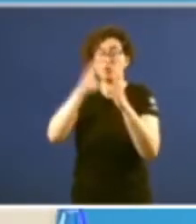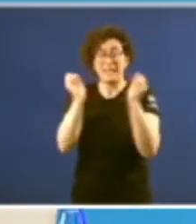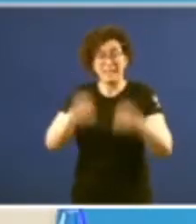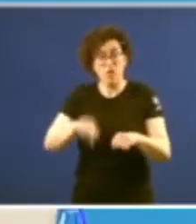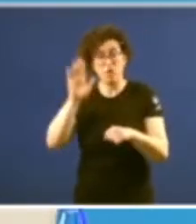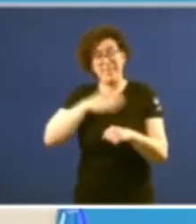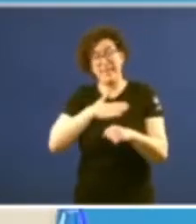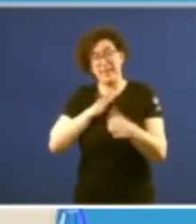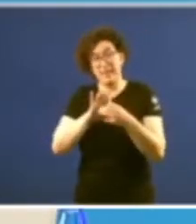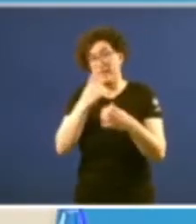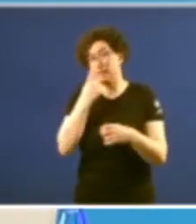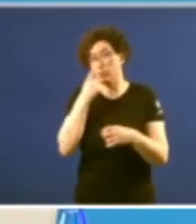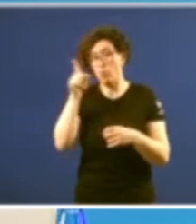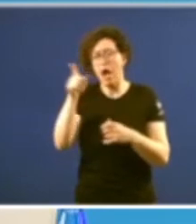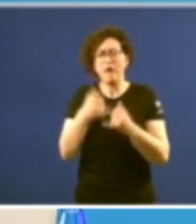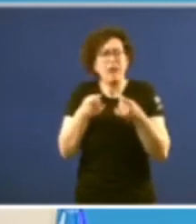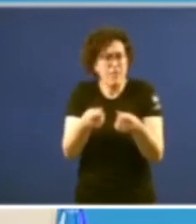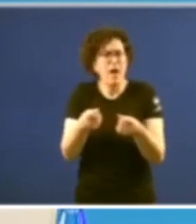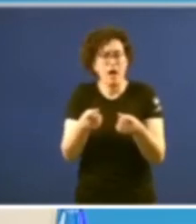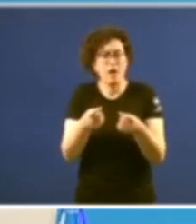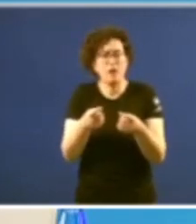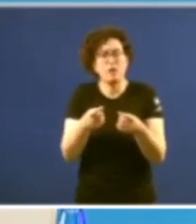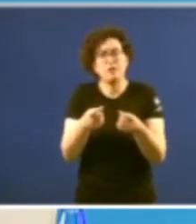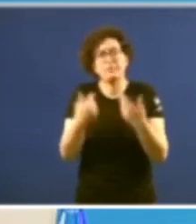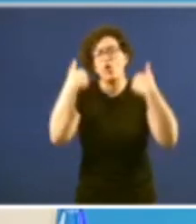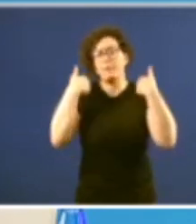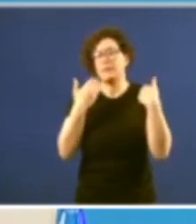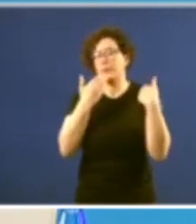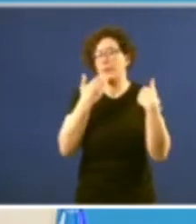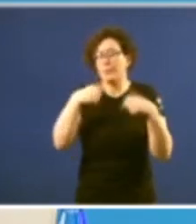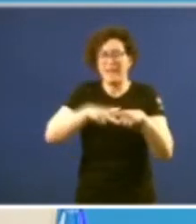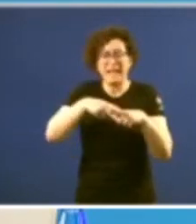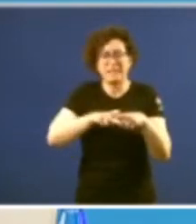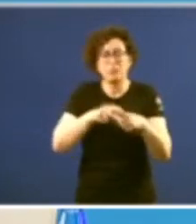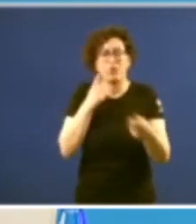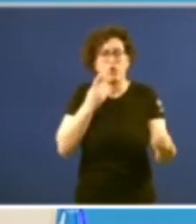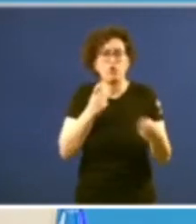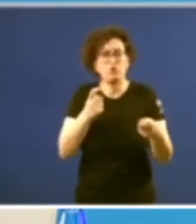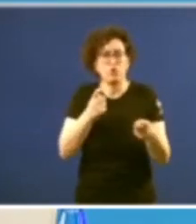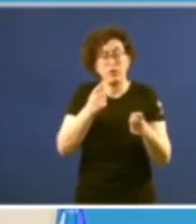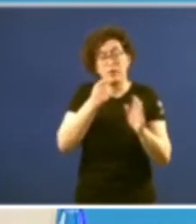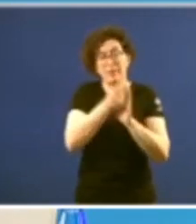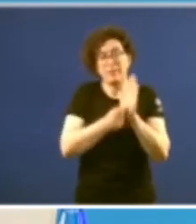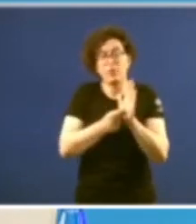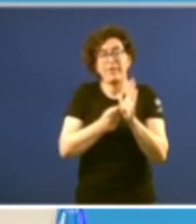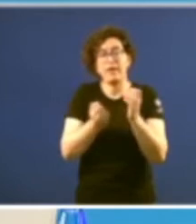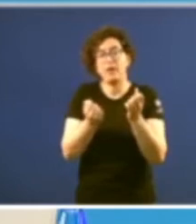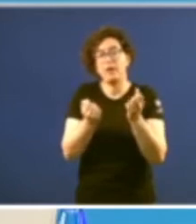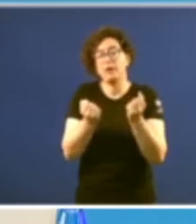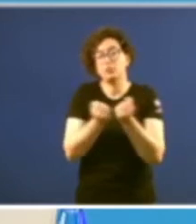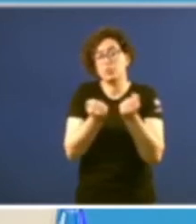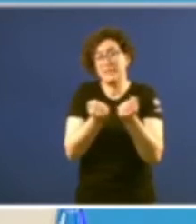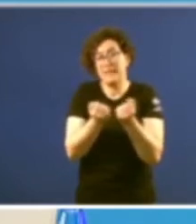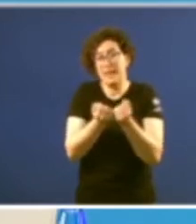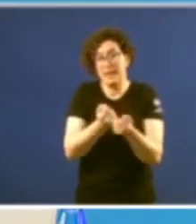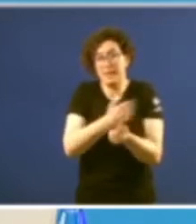bueno pues les otorga una serie de competencias por ejemplo en el mecanismo de control del principio de subsidiariedad en los